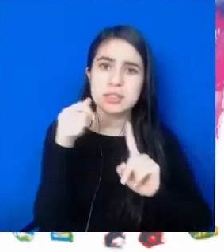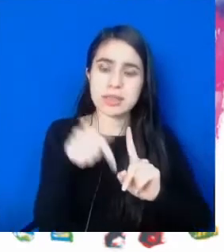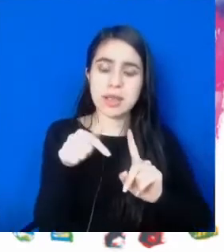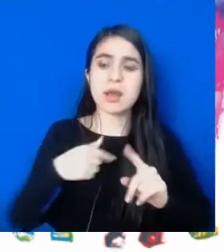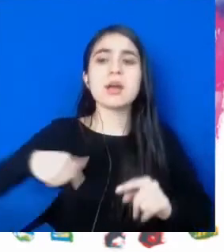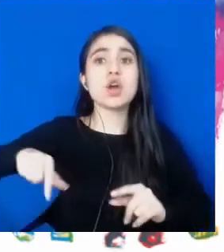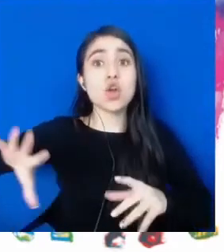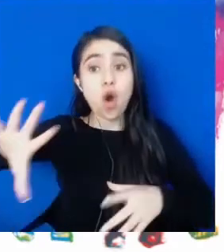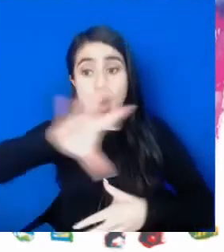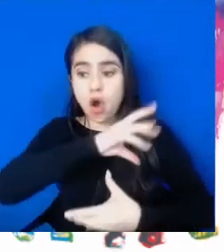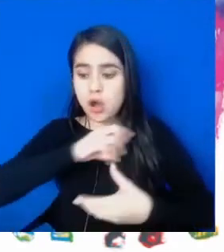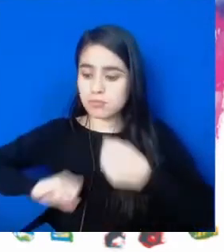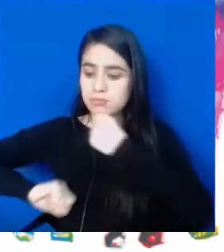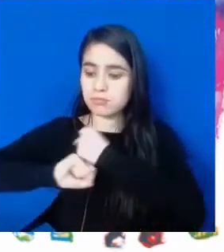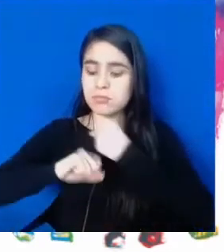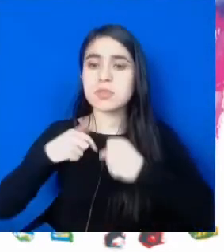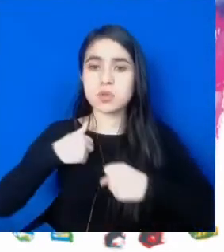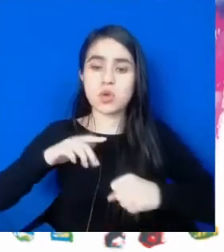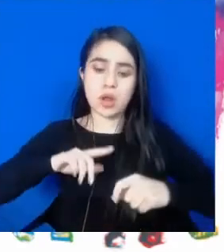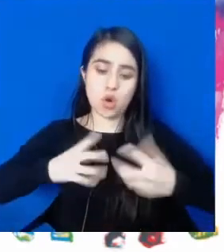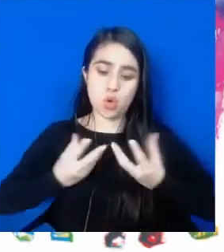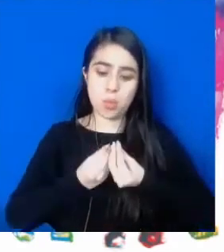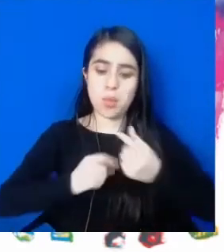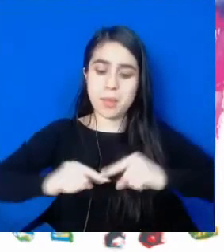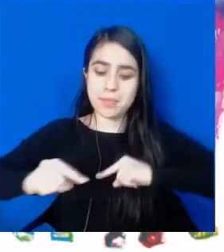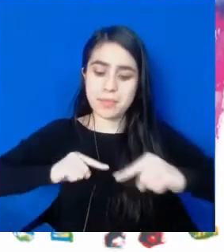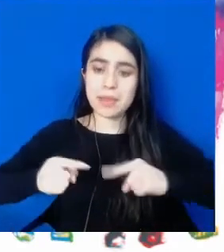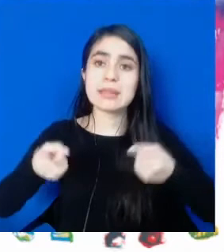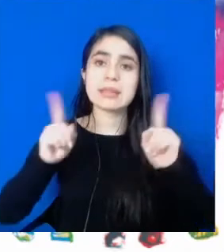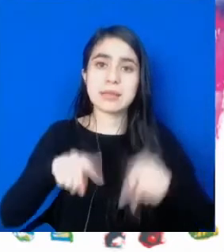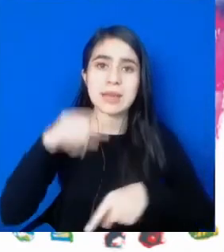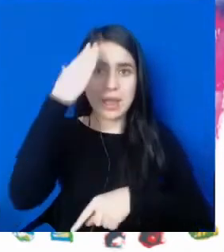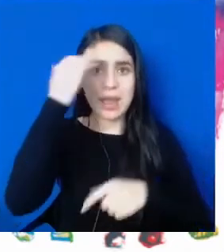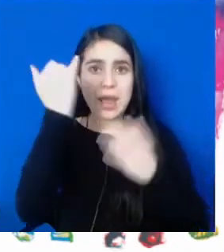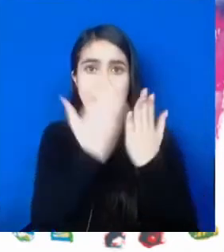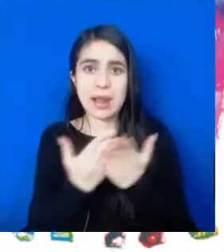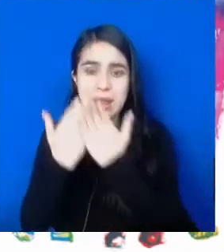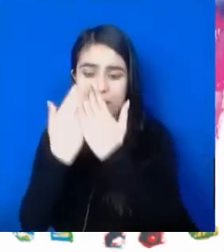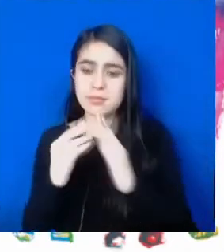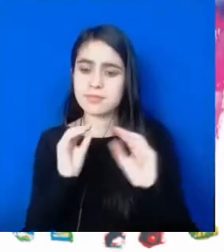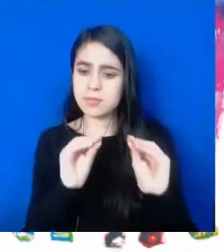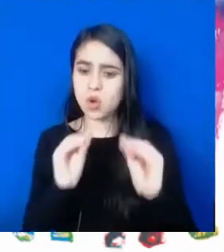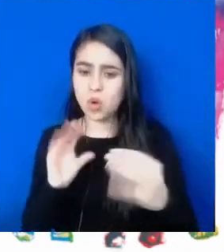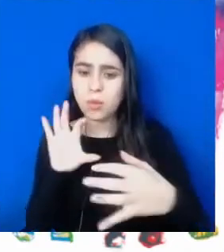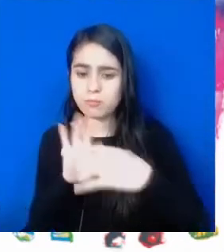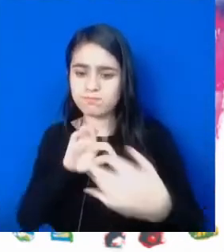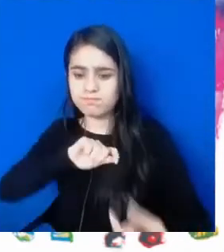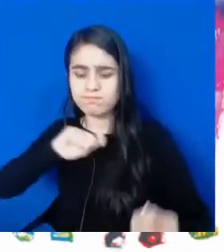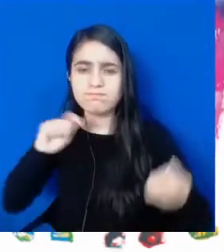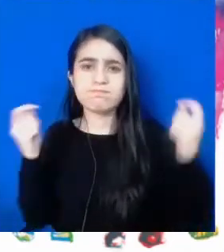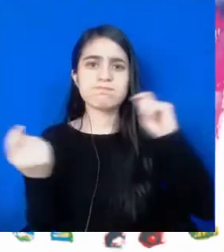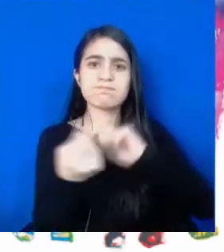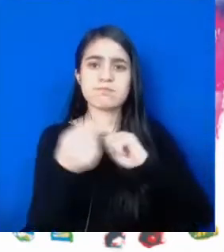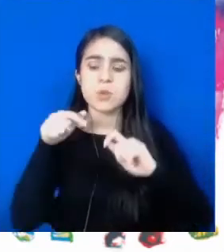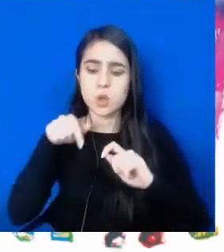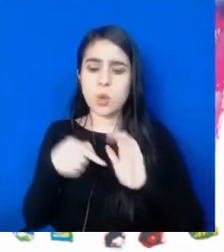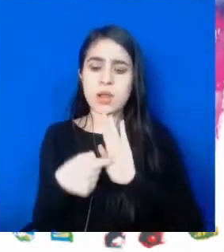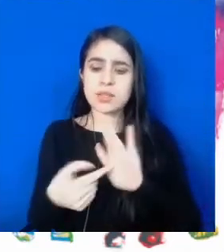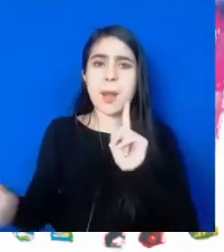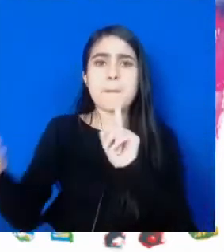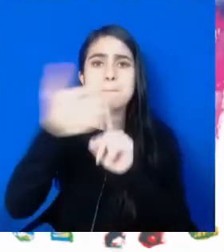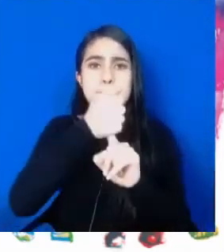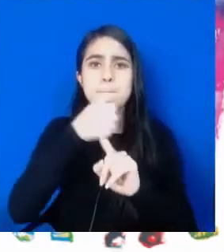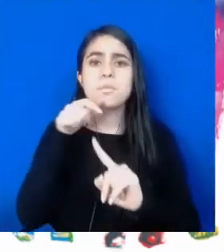Todo esto ha hecho que nosotros, no solamente administrativamente, sino académicamente, también hayamos evolucionado y